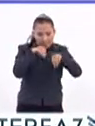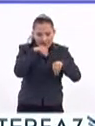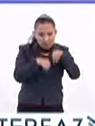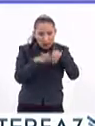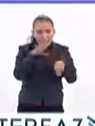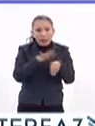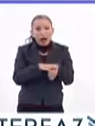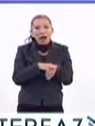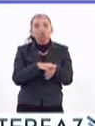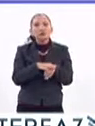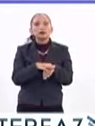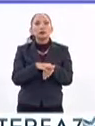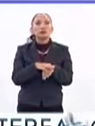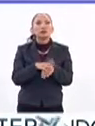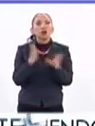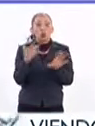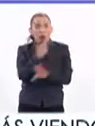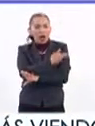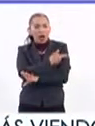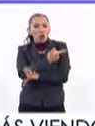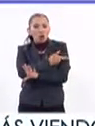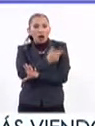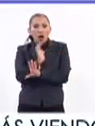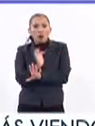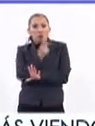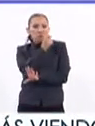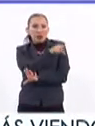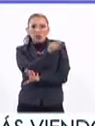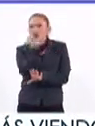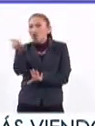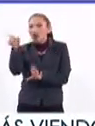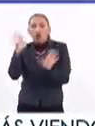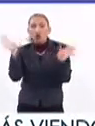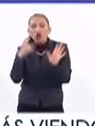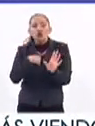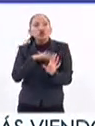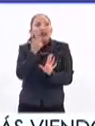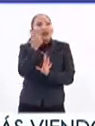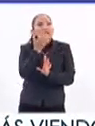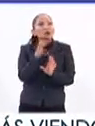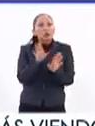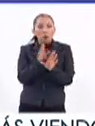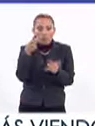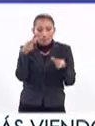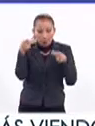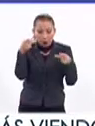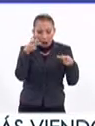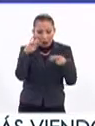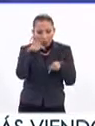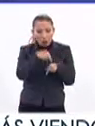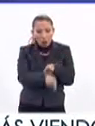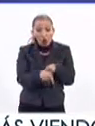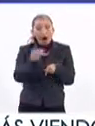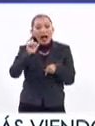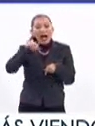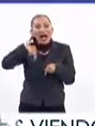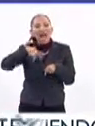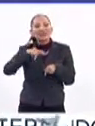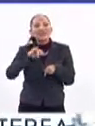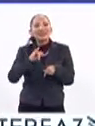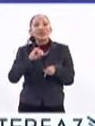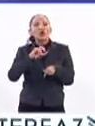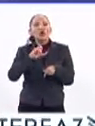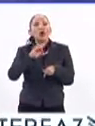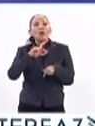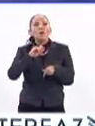más que hacer una vacuna de forma tradicional, lo que nosotros en realidad estamos produciendo es un anticuerpo